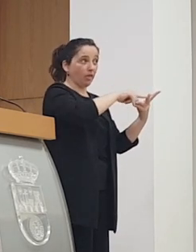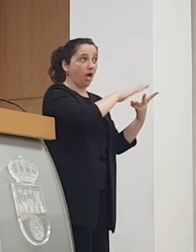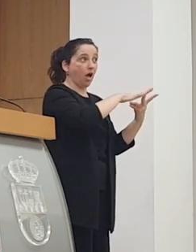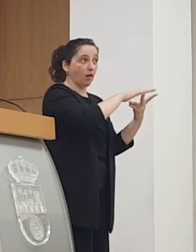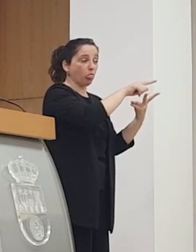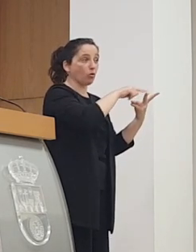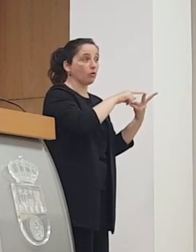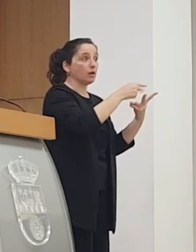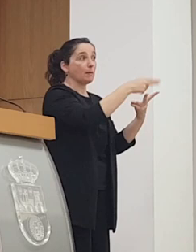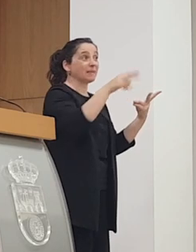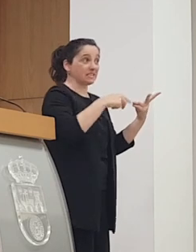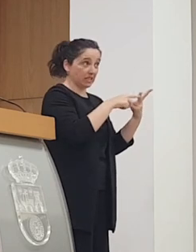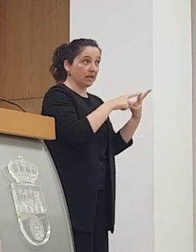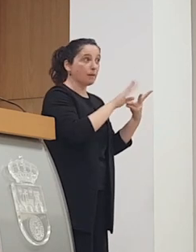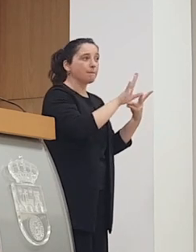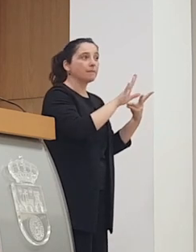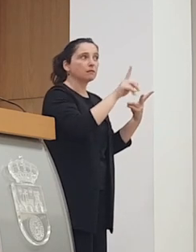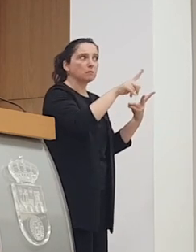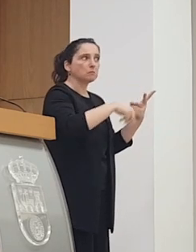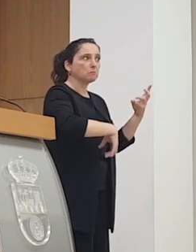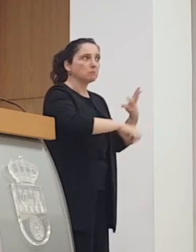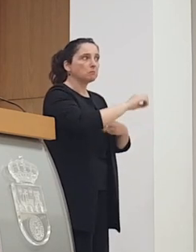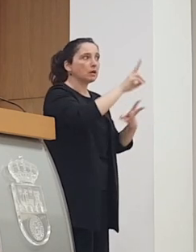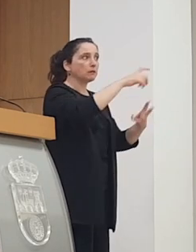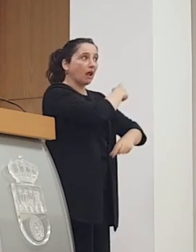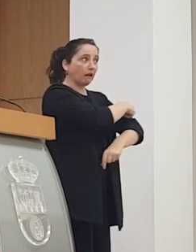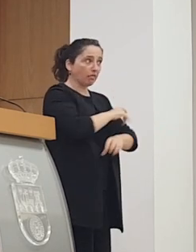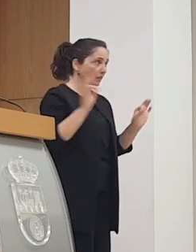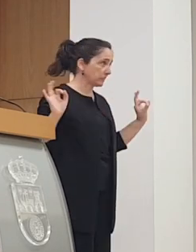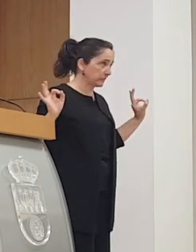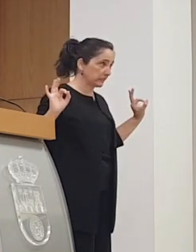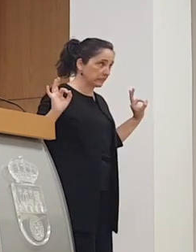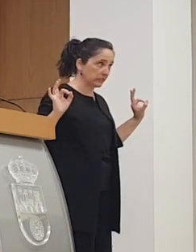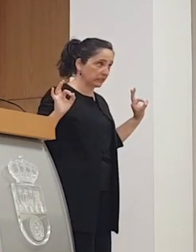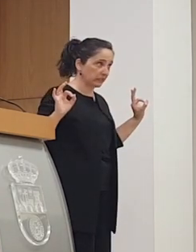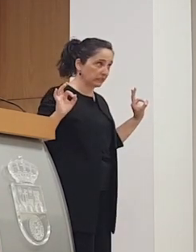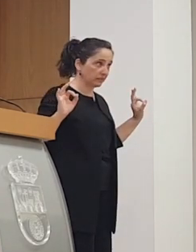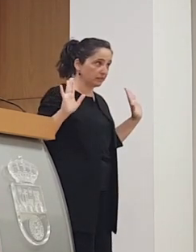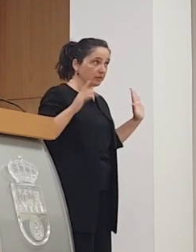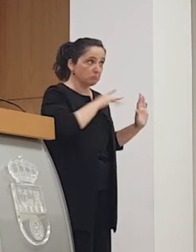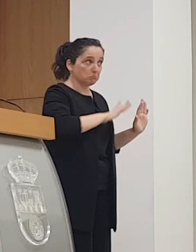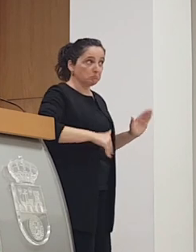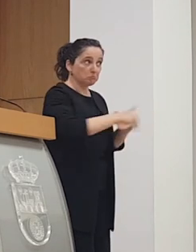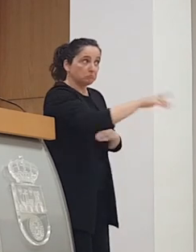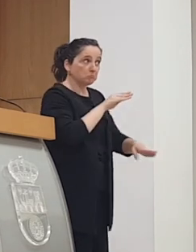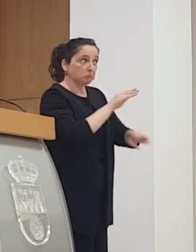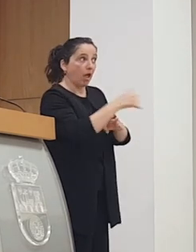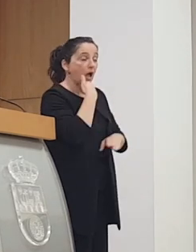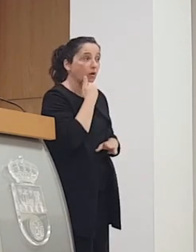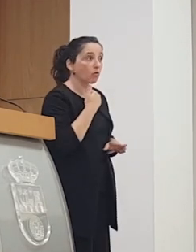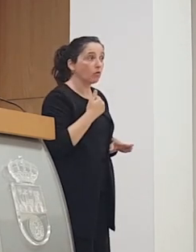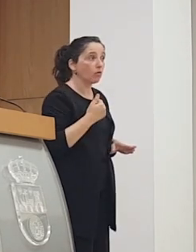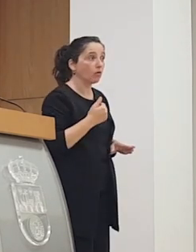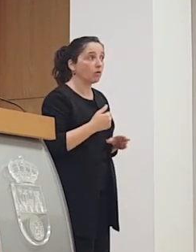la piscina cubierta de la albericia nos ha mencionado sobre los campos de Sport del Sardinero ¿hay previsto algo a futuro en esa